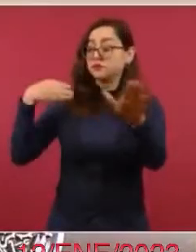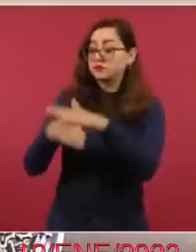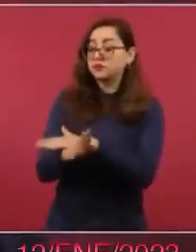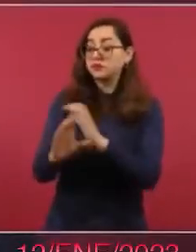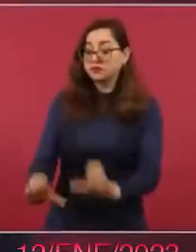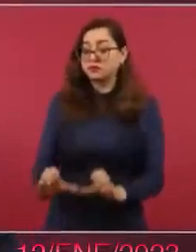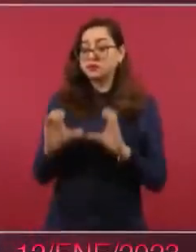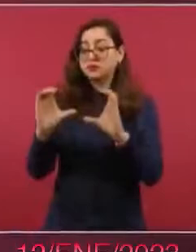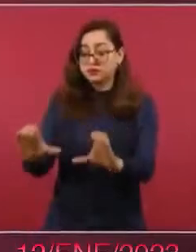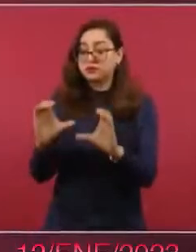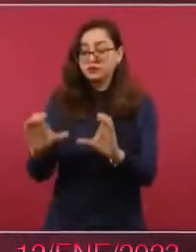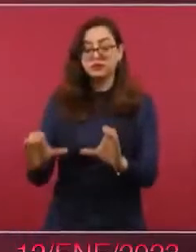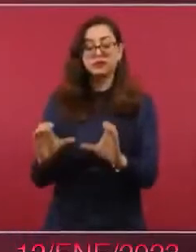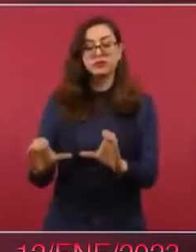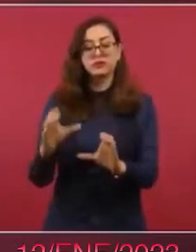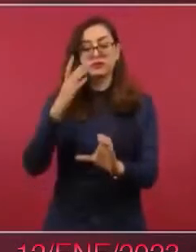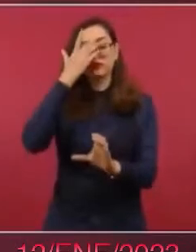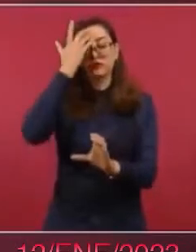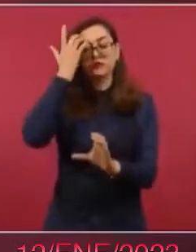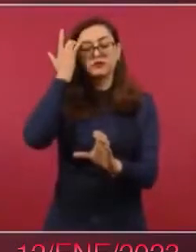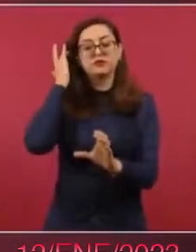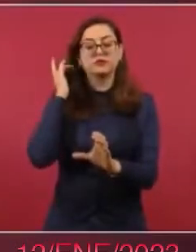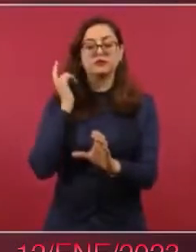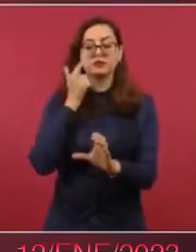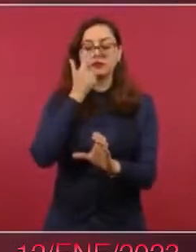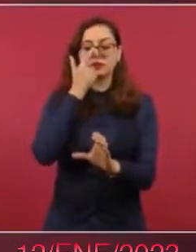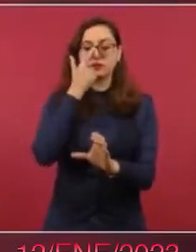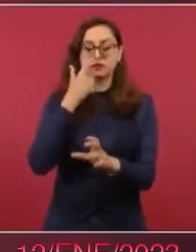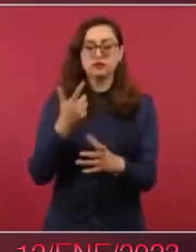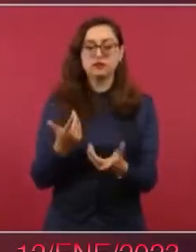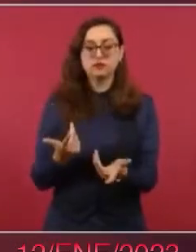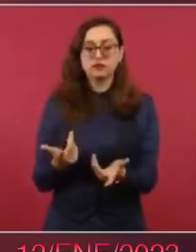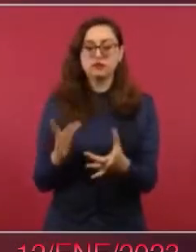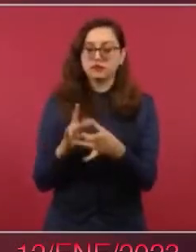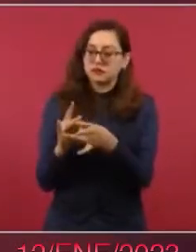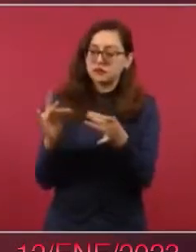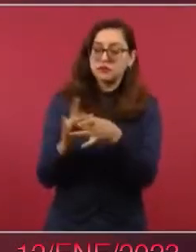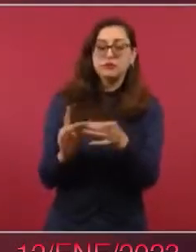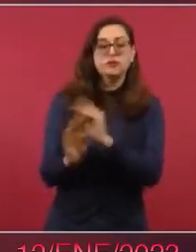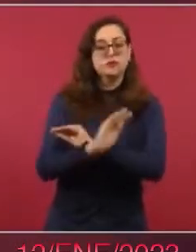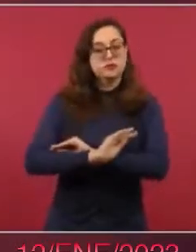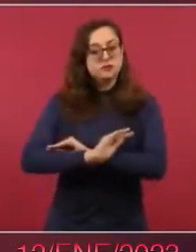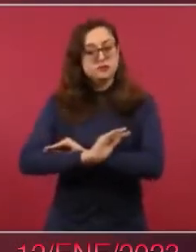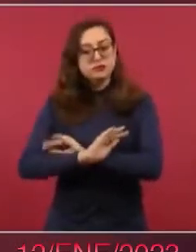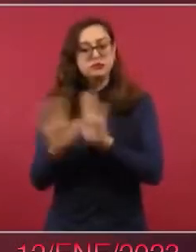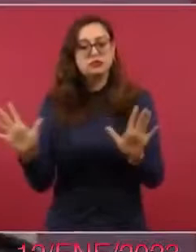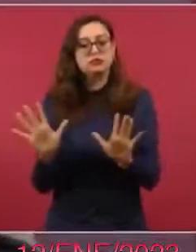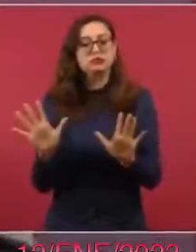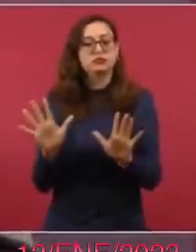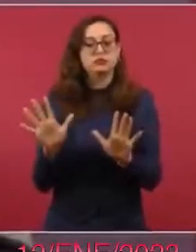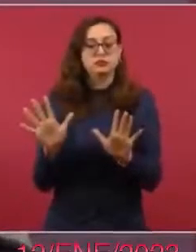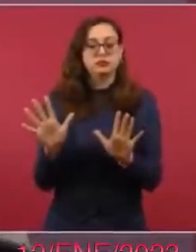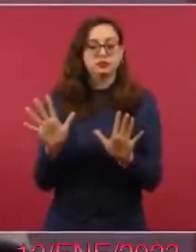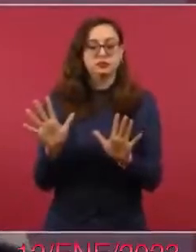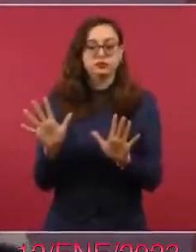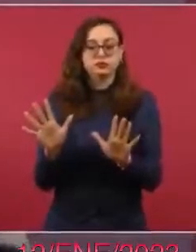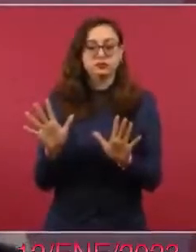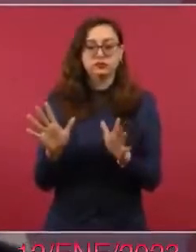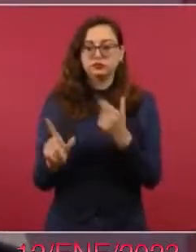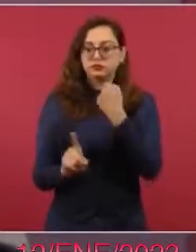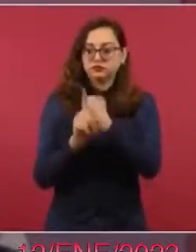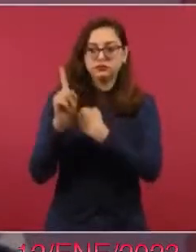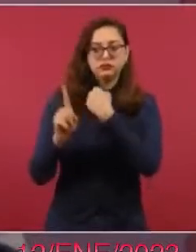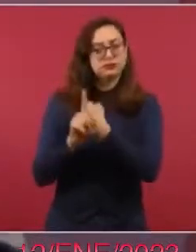dejar en claro de que no debe de haber ningún